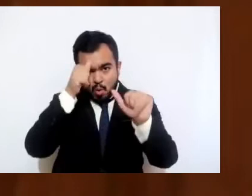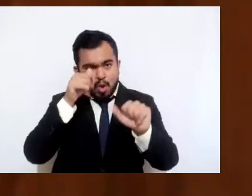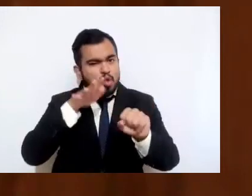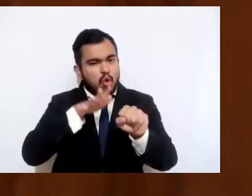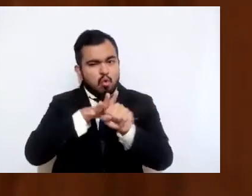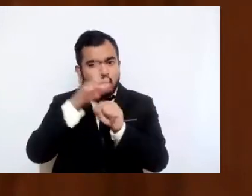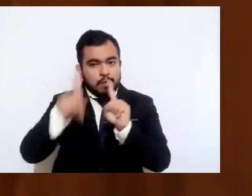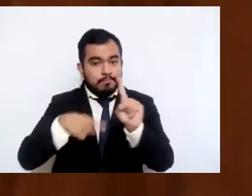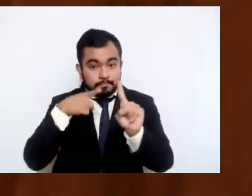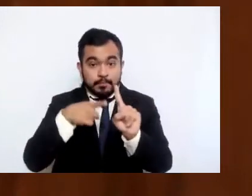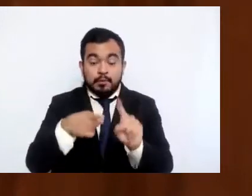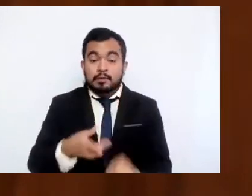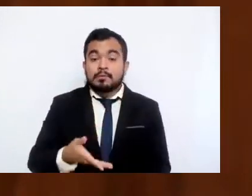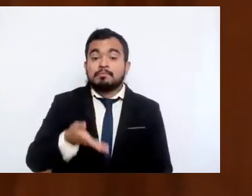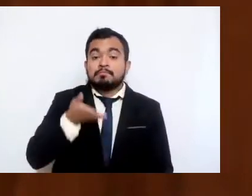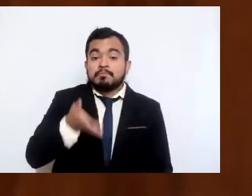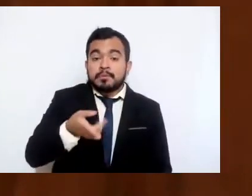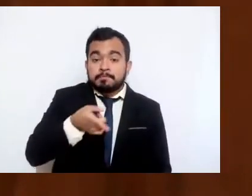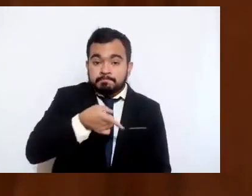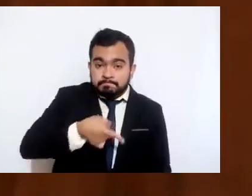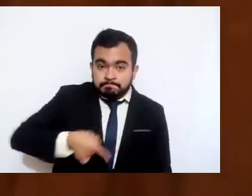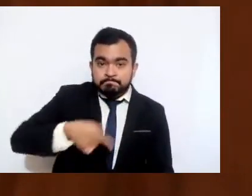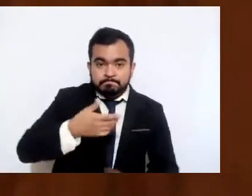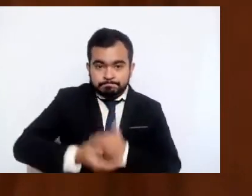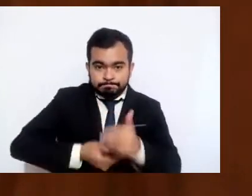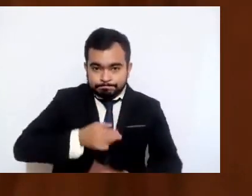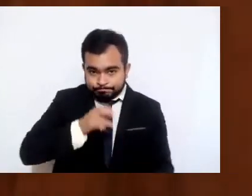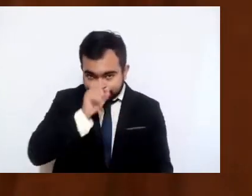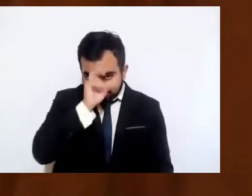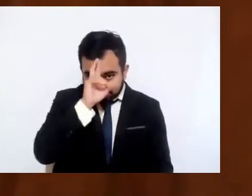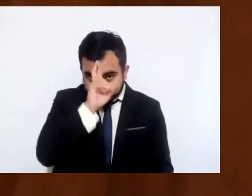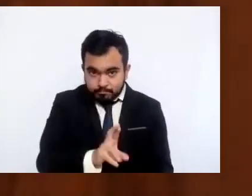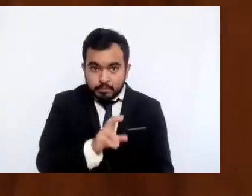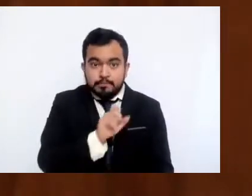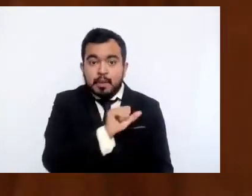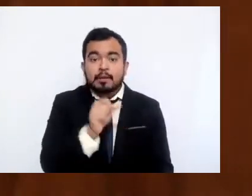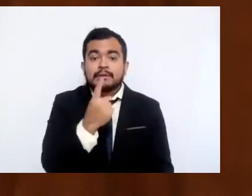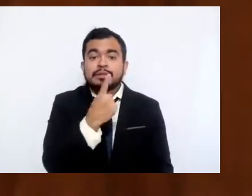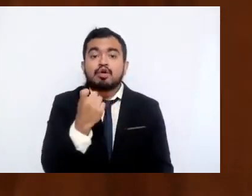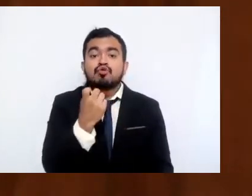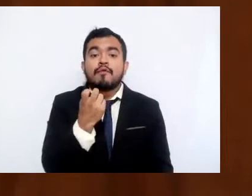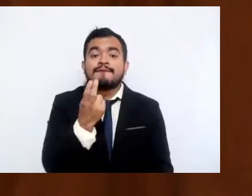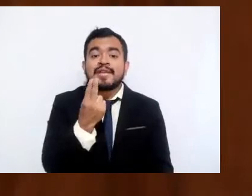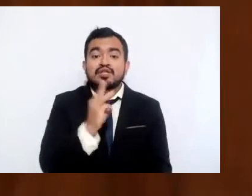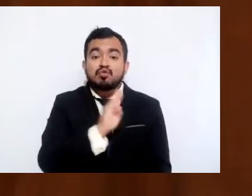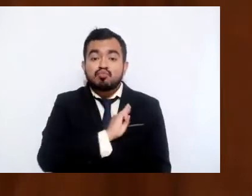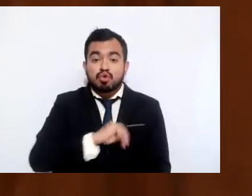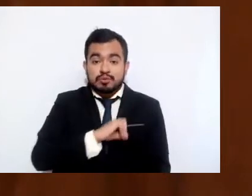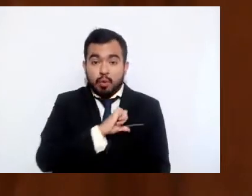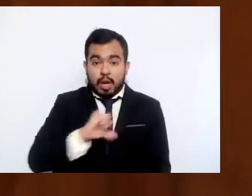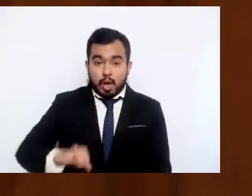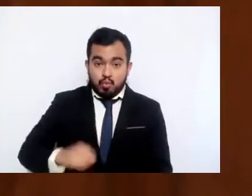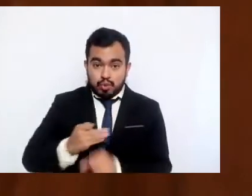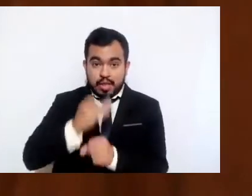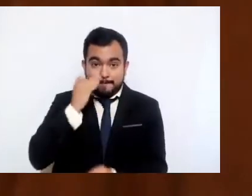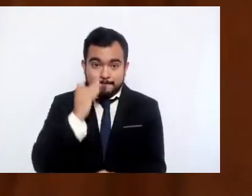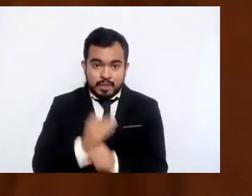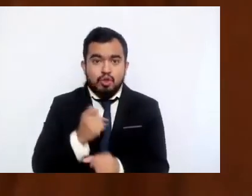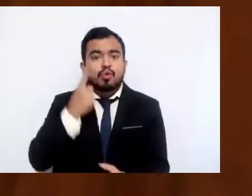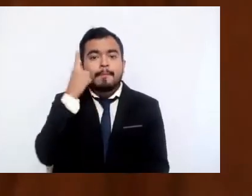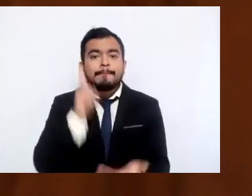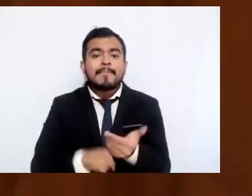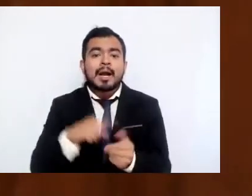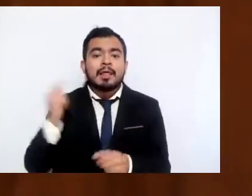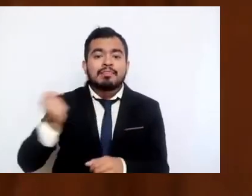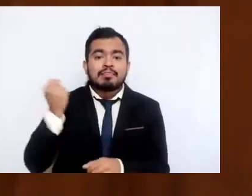125 ayuntamientos del Estado de México que para por su conducto tesorerías municipales en el ámbito de sus